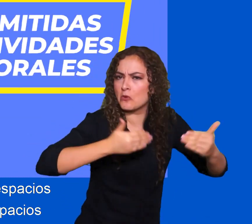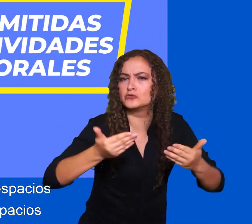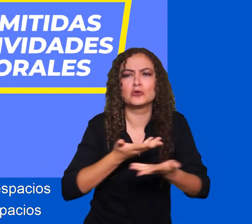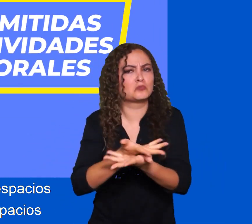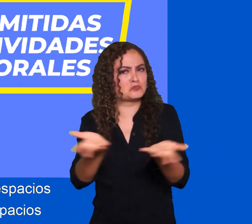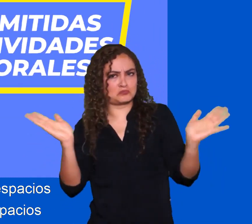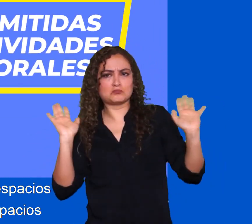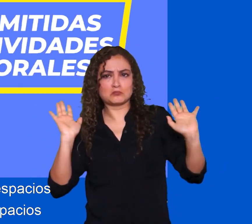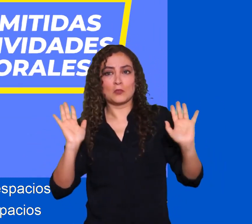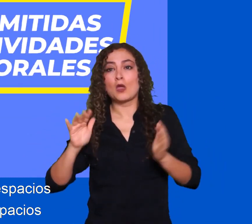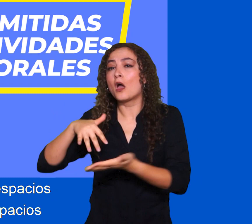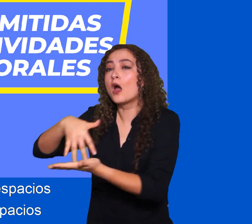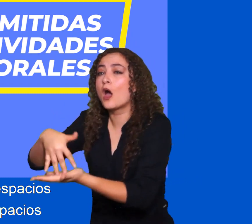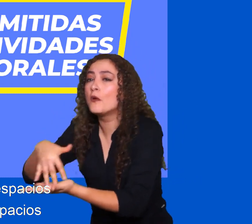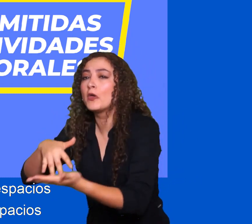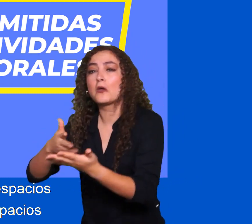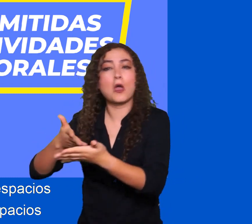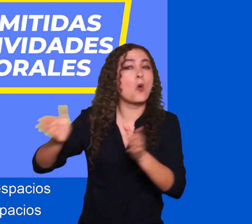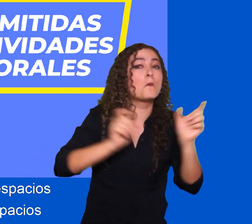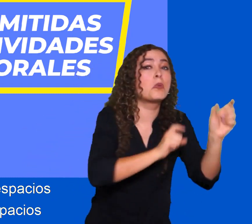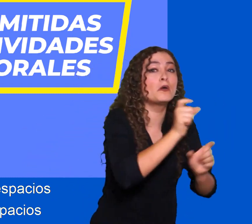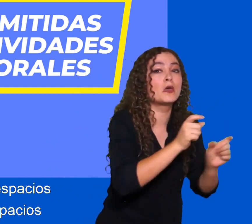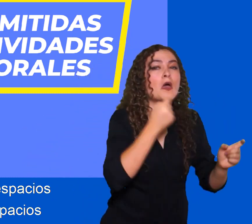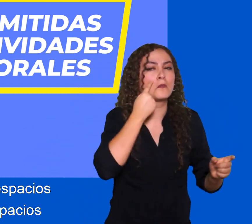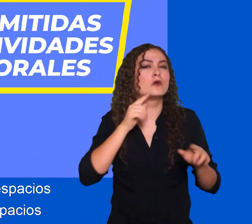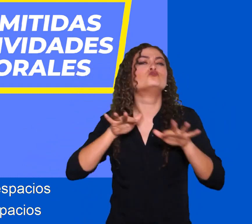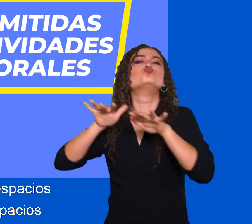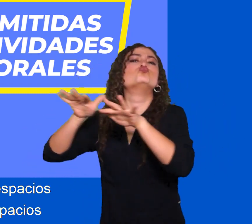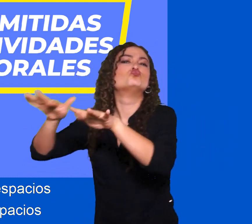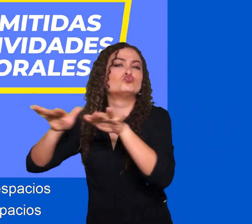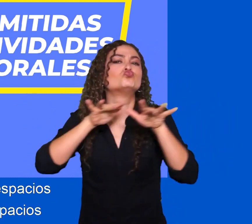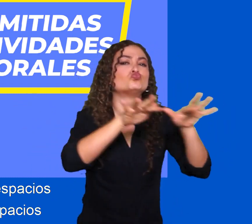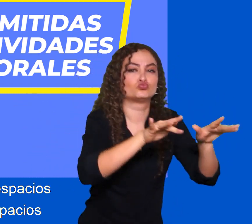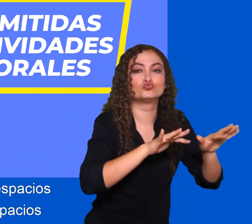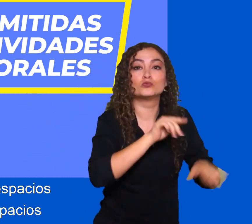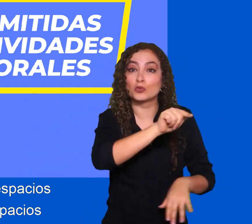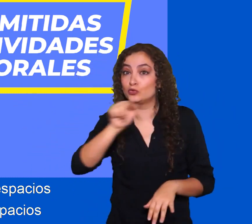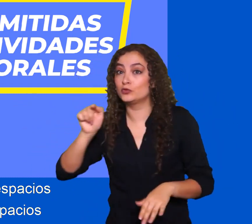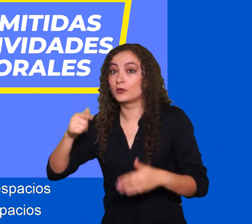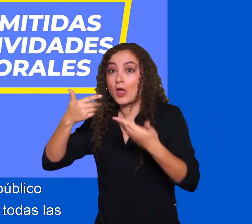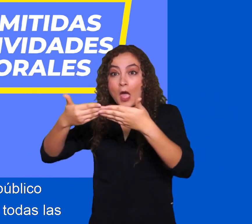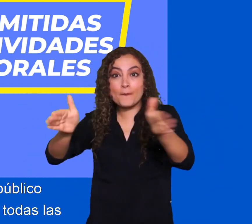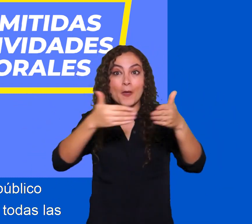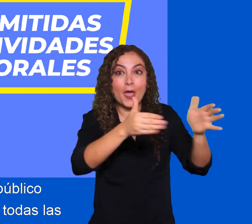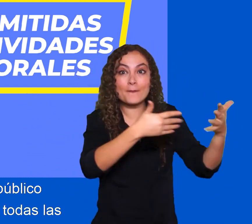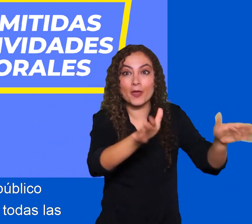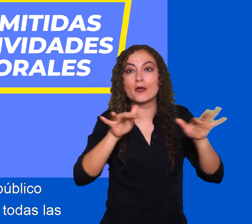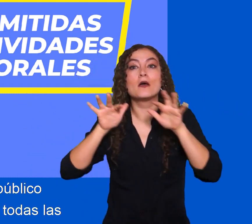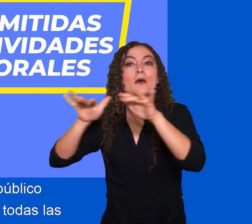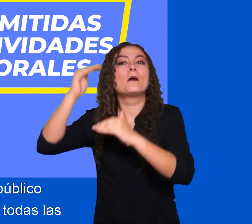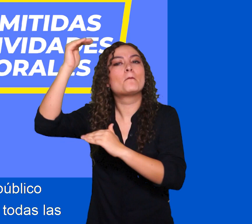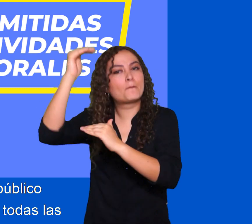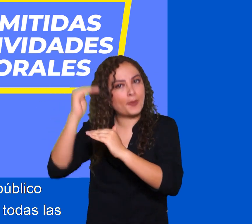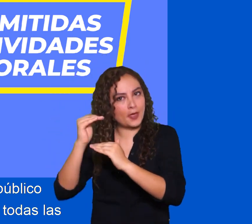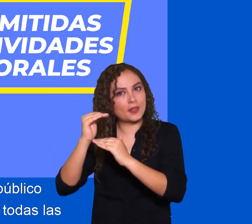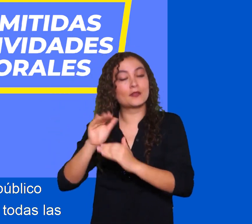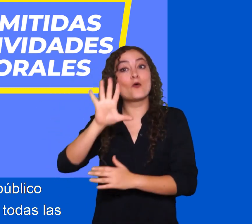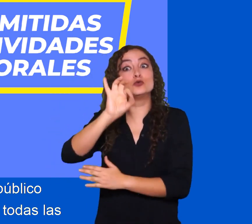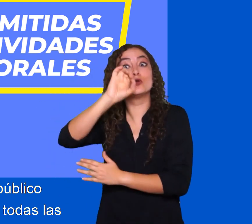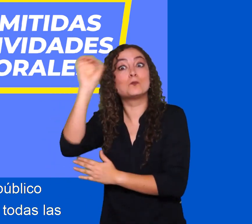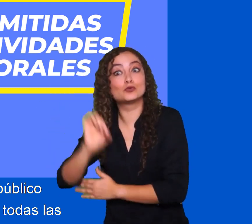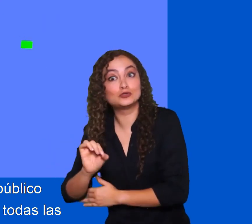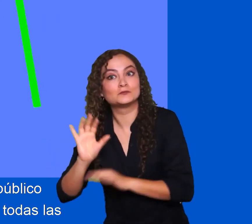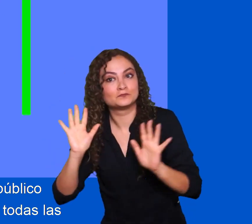cuidando a las personas de grupos vulnerables. Espacios públicos abiertos se normalizan y espacios públicos cerrados pueden abrir con